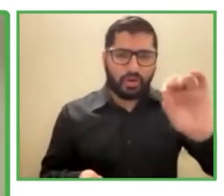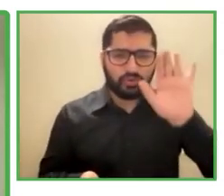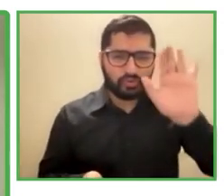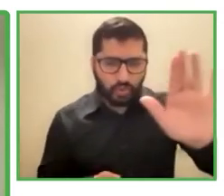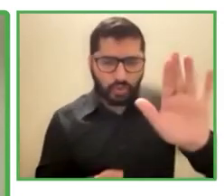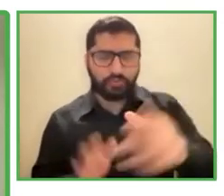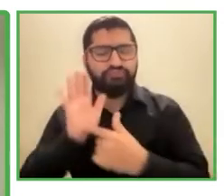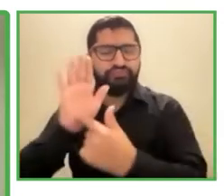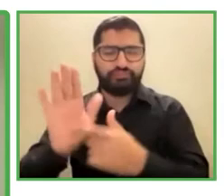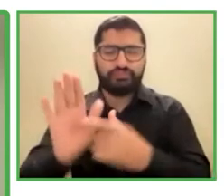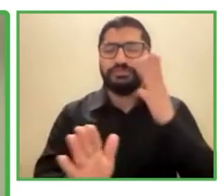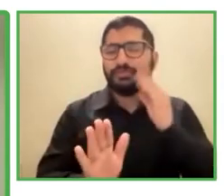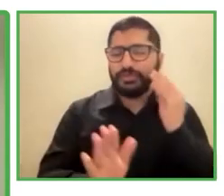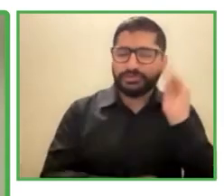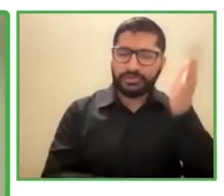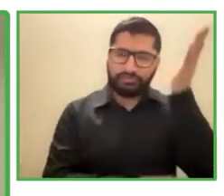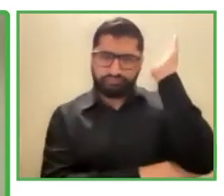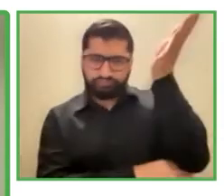Rodrigo